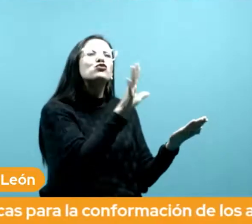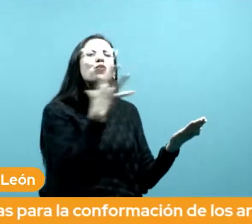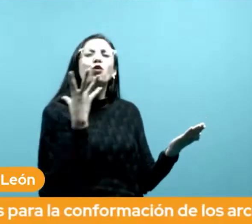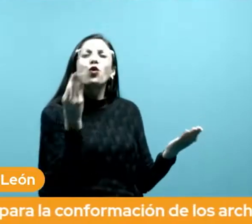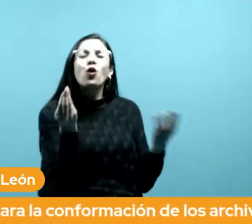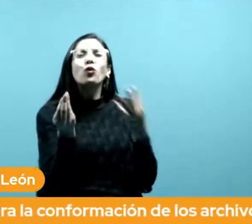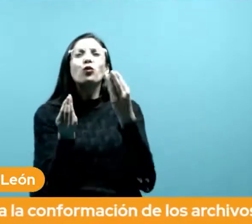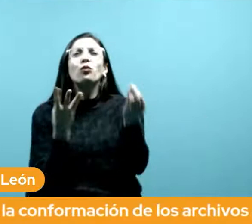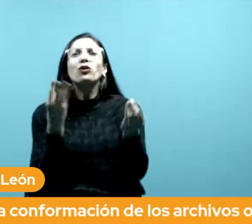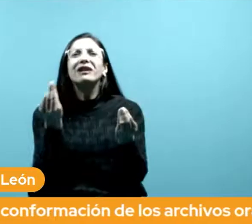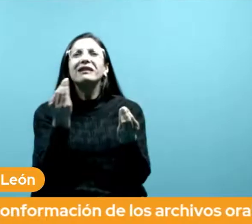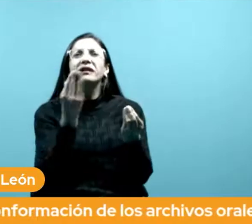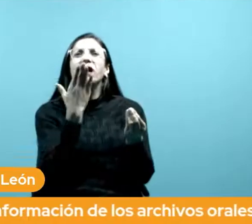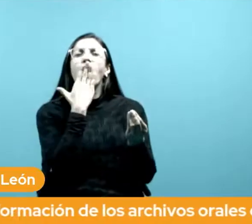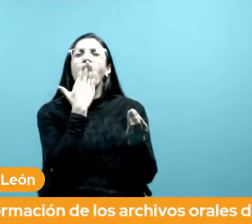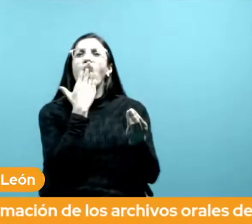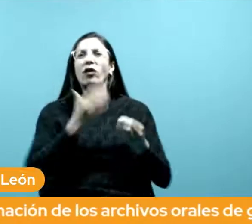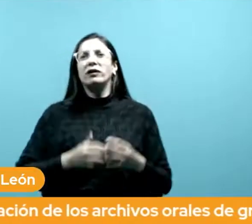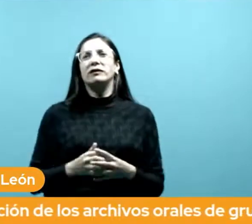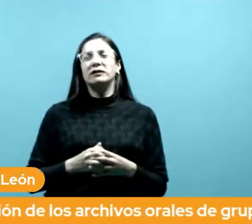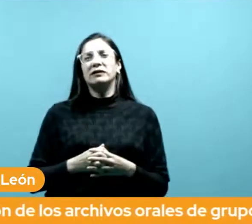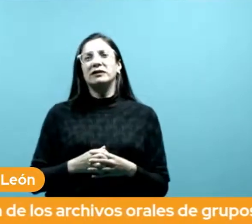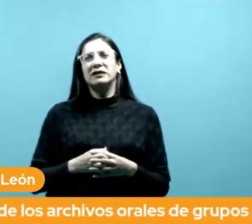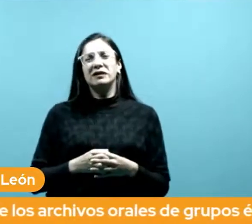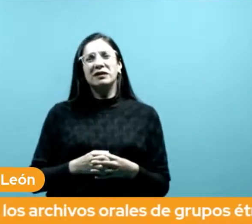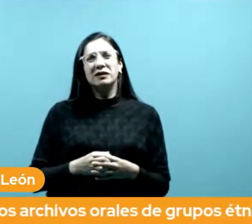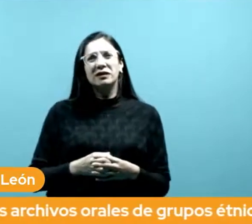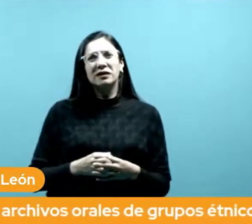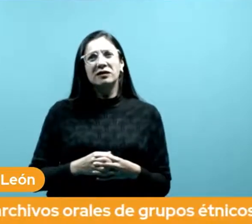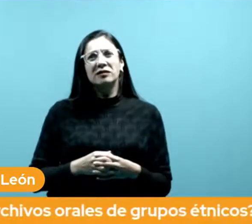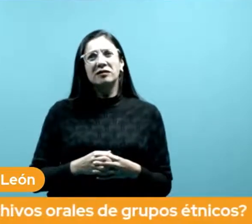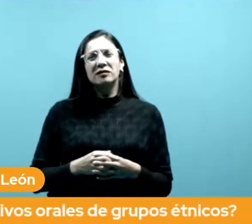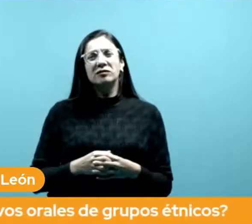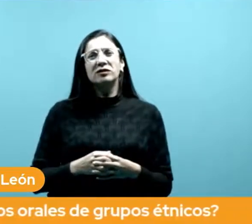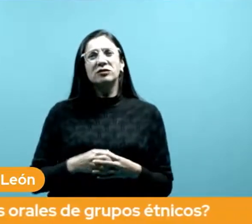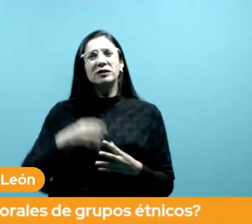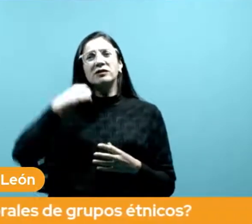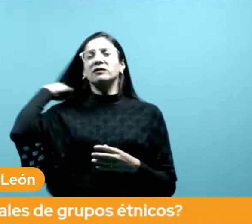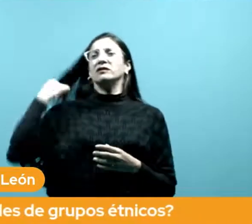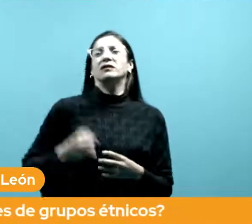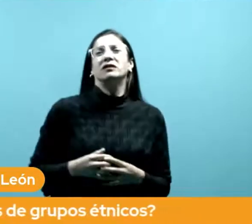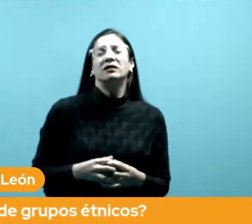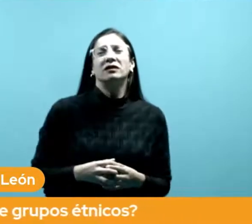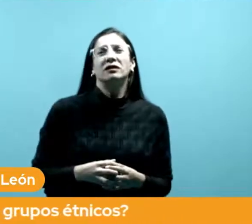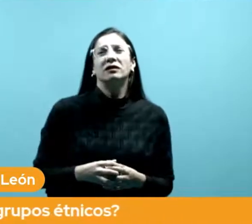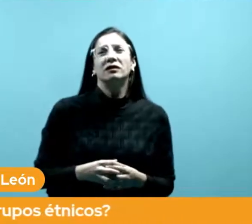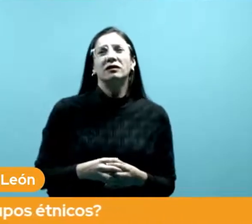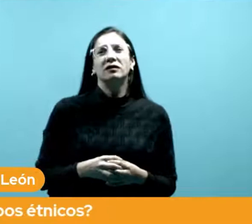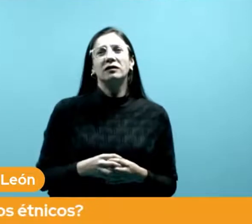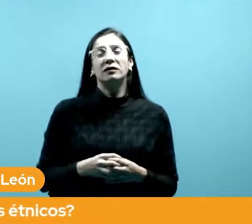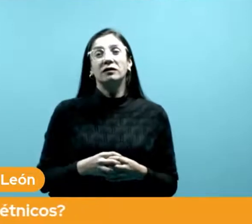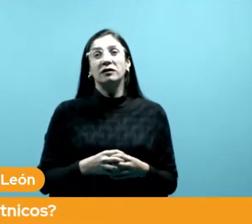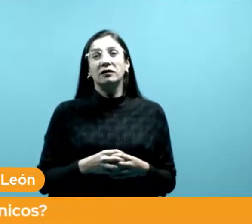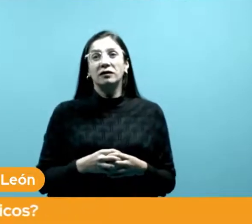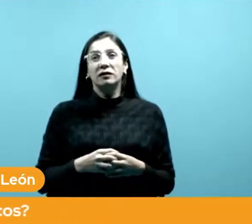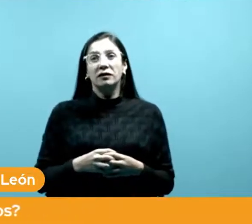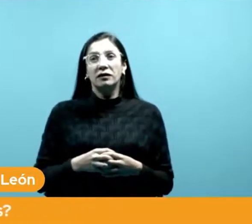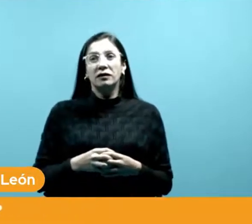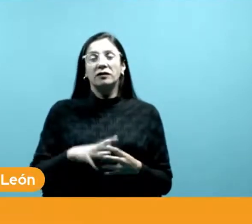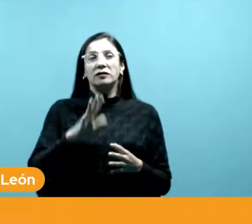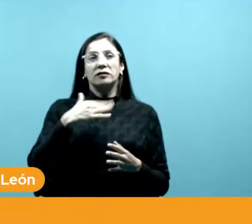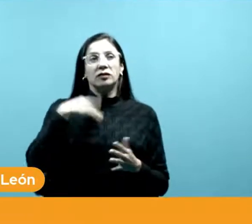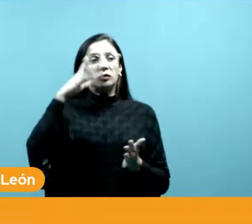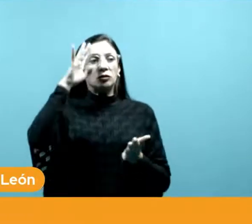bueno interesante pregunta porque además sería un gran proyecto en sí mismo a mí se me ocurre